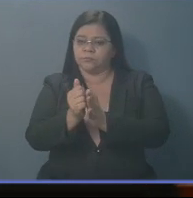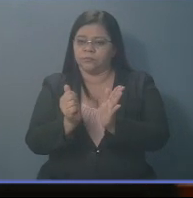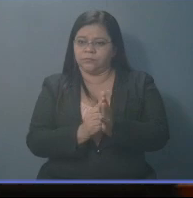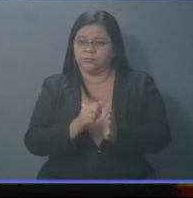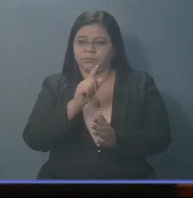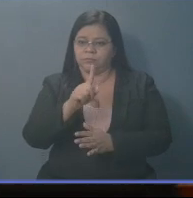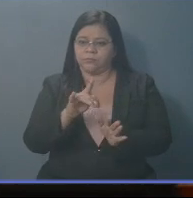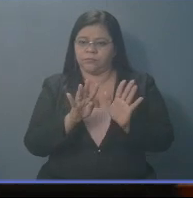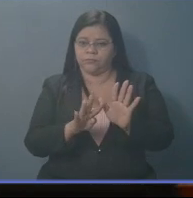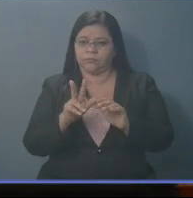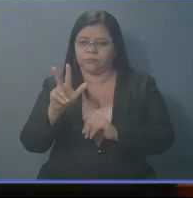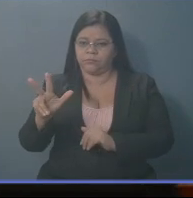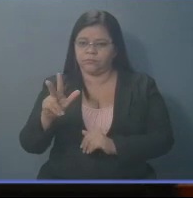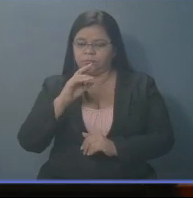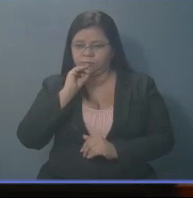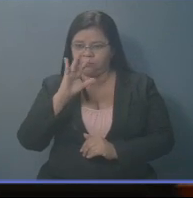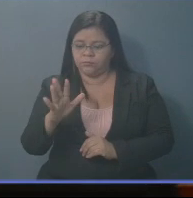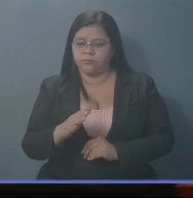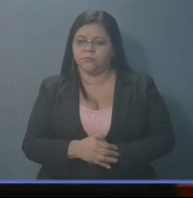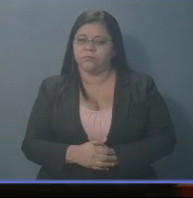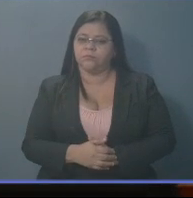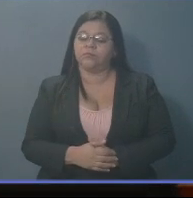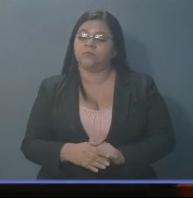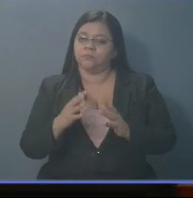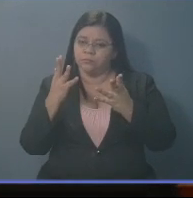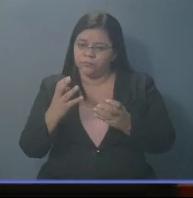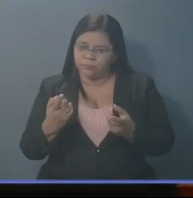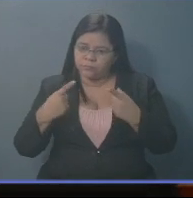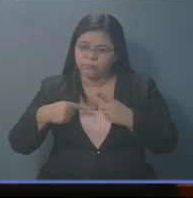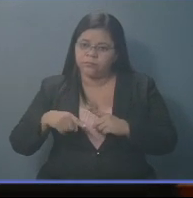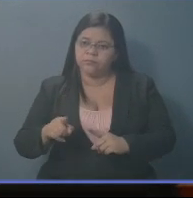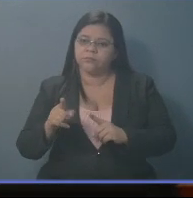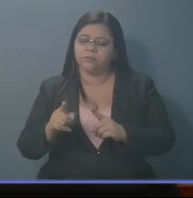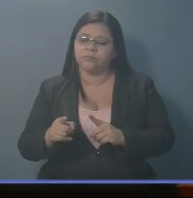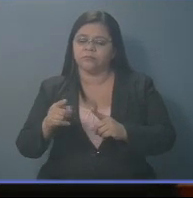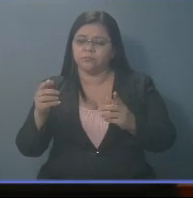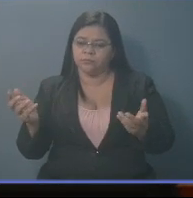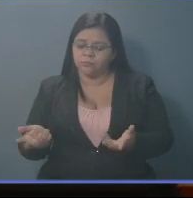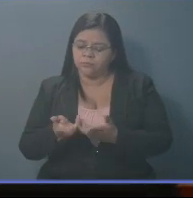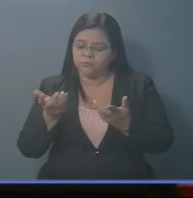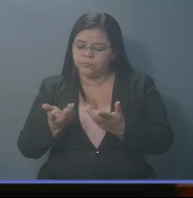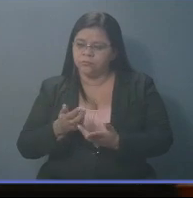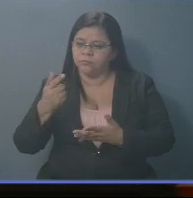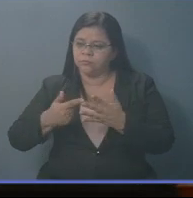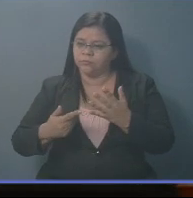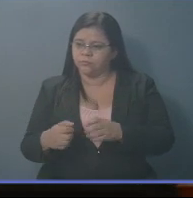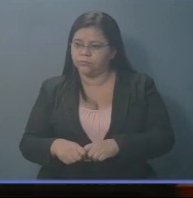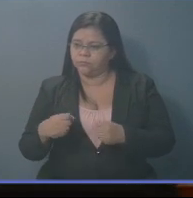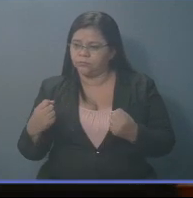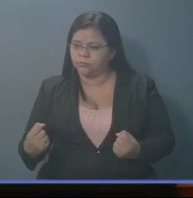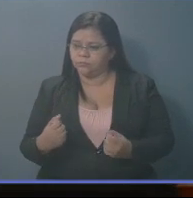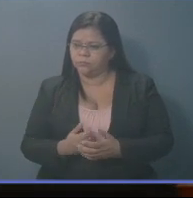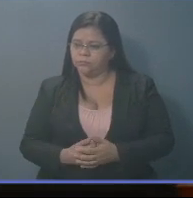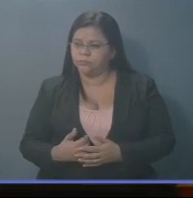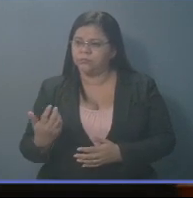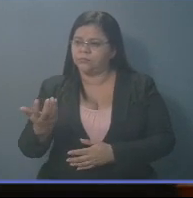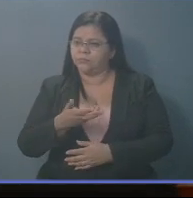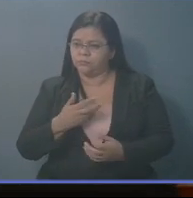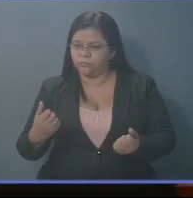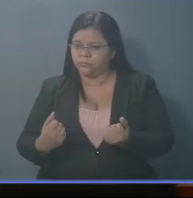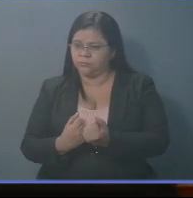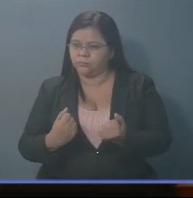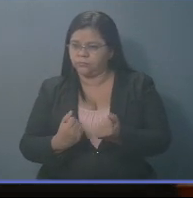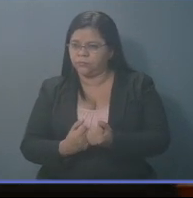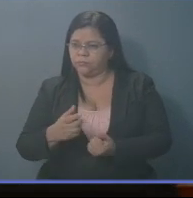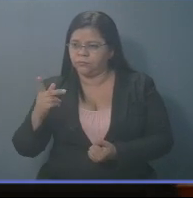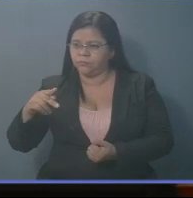193, dirigir la investigación del delito con la colaboración de la PNC,